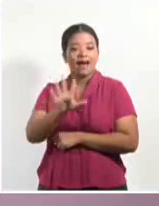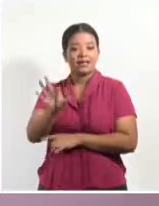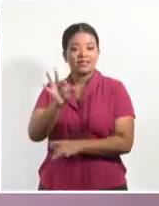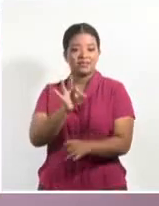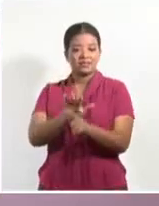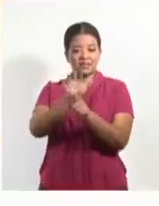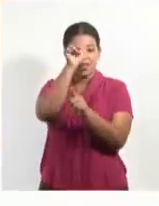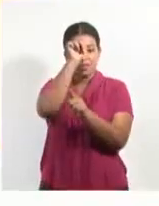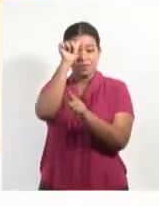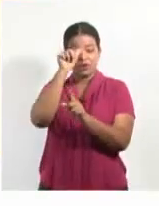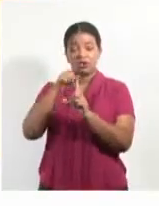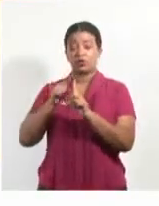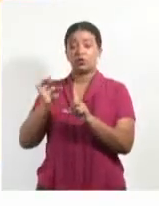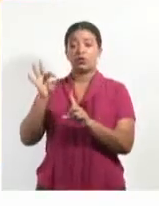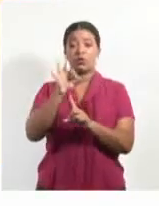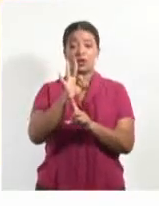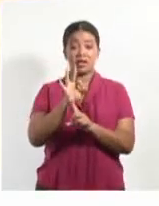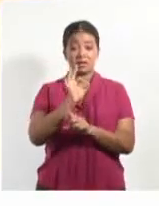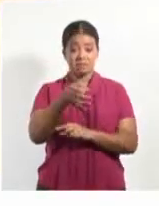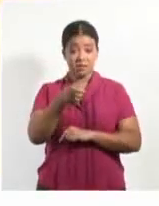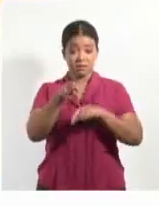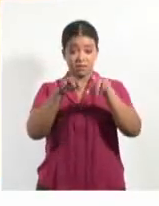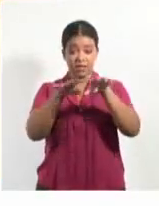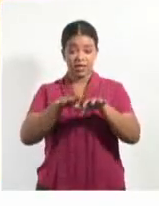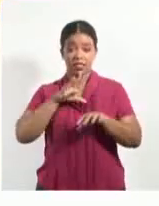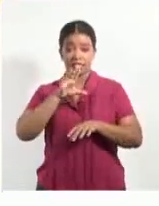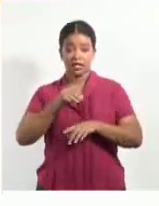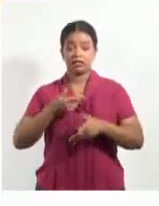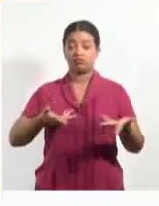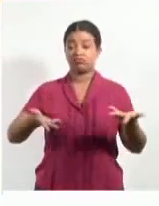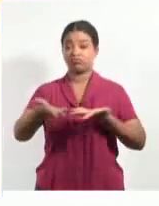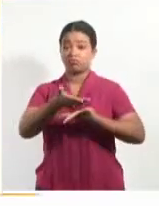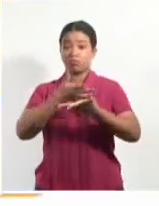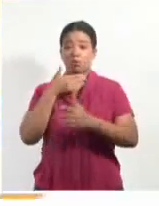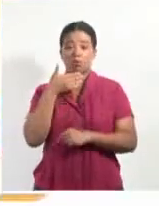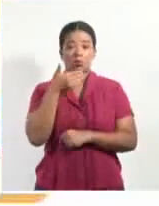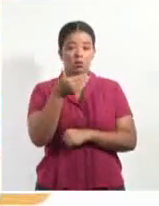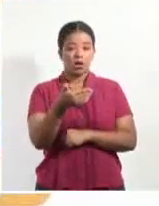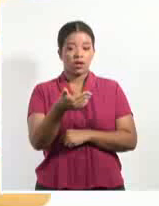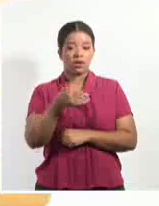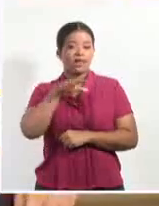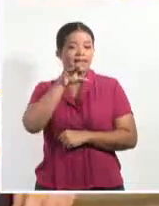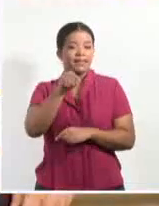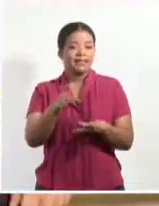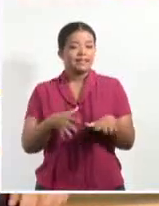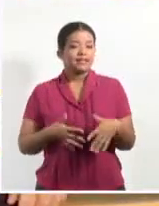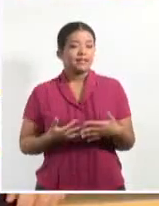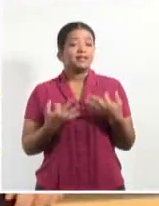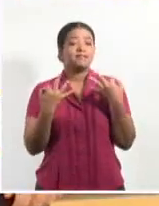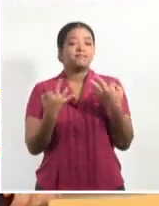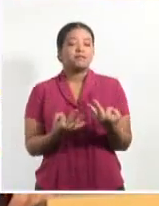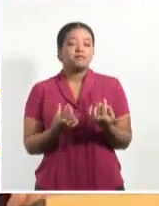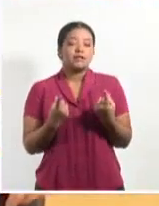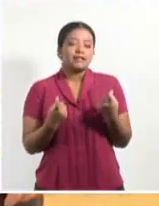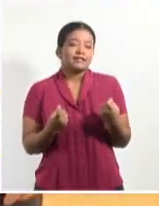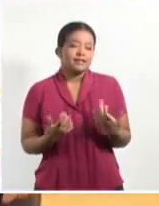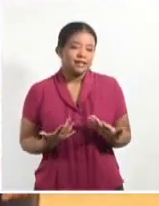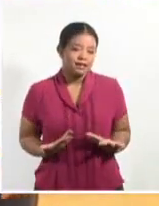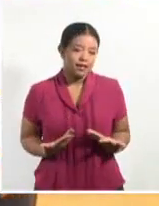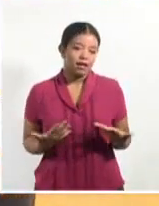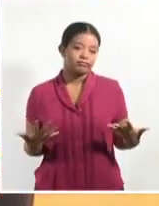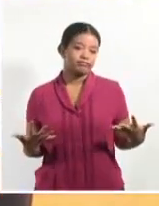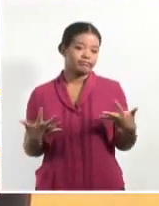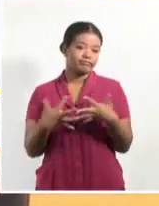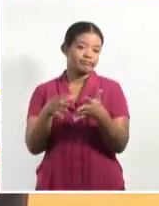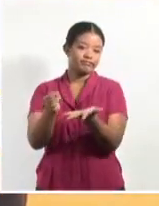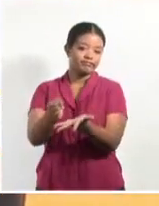su cuenta en Twitter, Morales Ojeda calificó de fructífero el intercambio sostenido con Li y dijo que coincidieron en la necesidad de fortalecer la cooperación